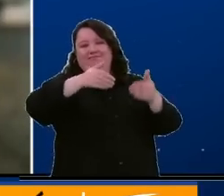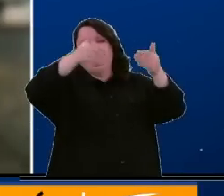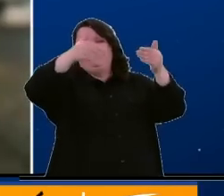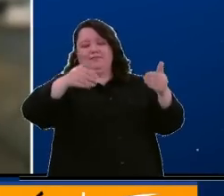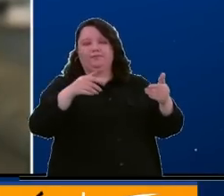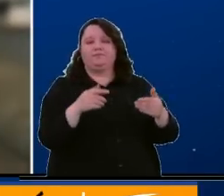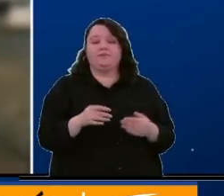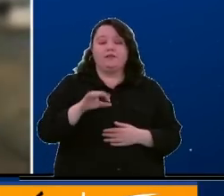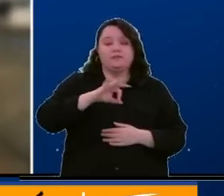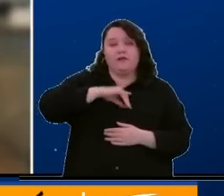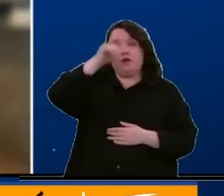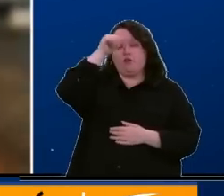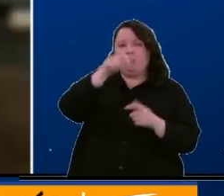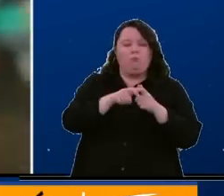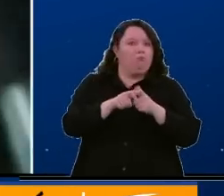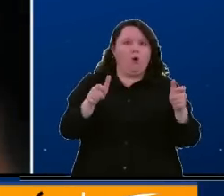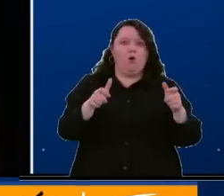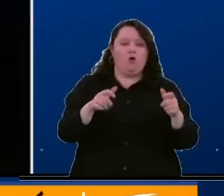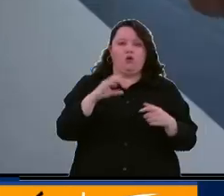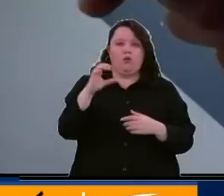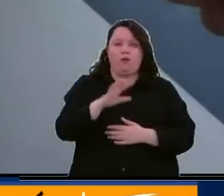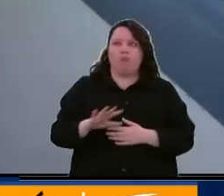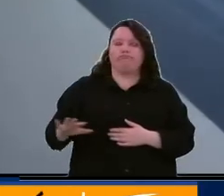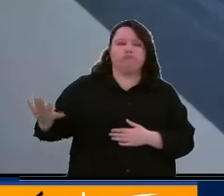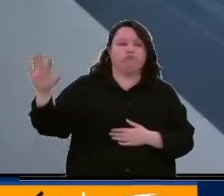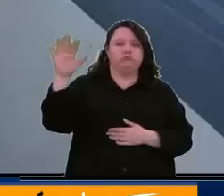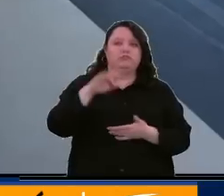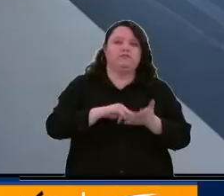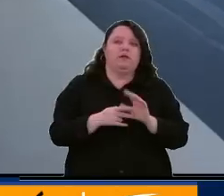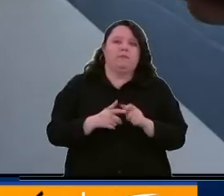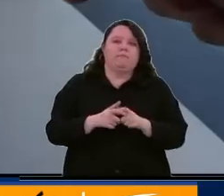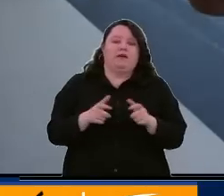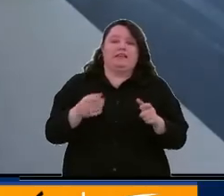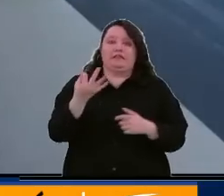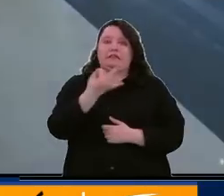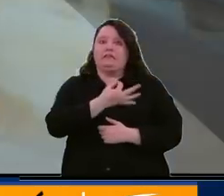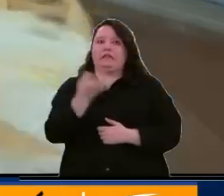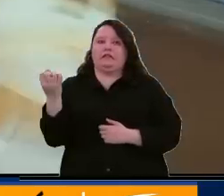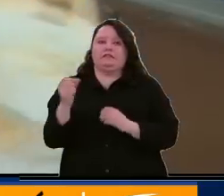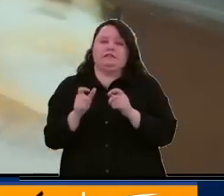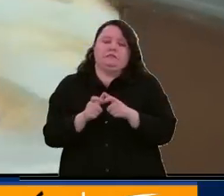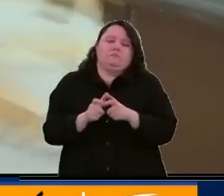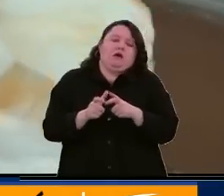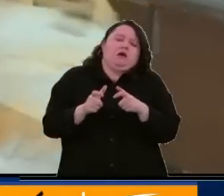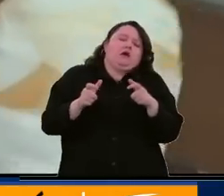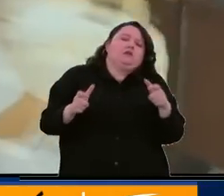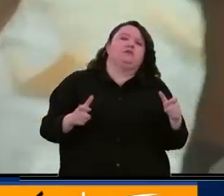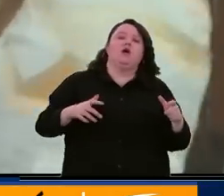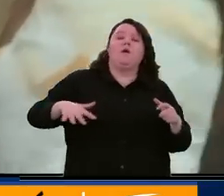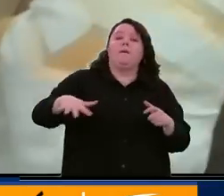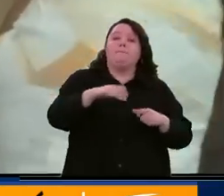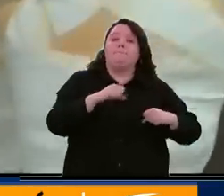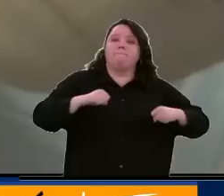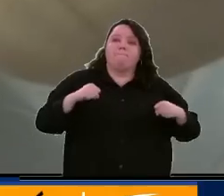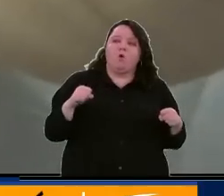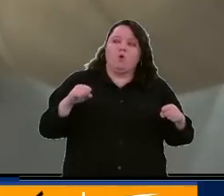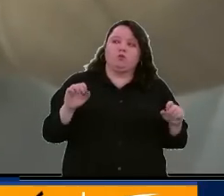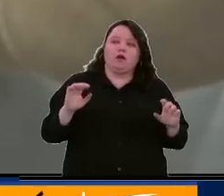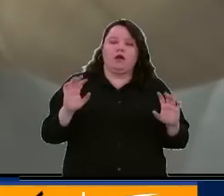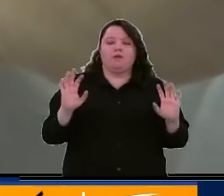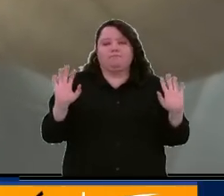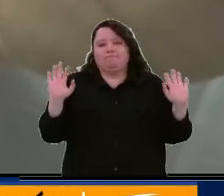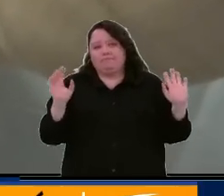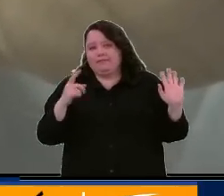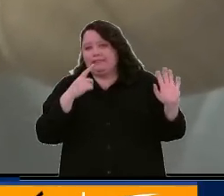El fin de semana se dispararon las cifras en el país. Es decir, se aumentaron más de 300 casos. ¿Bogotá ha estado, por así decirlo, y permítame la